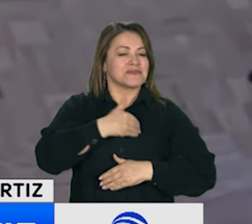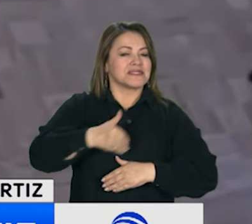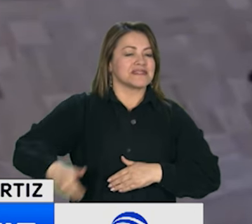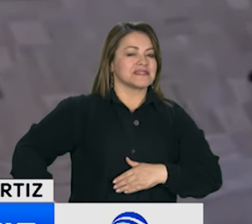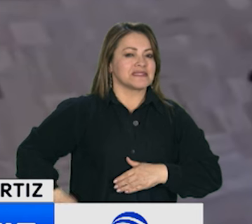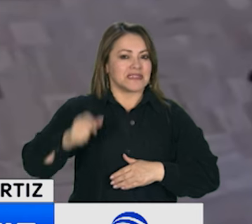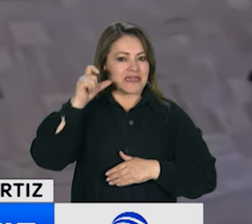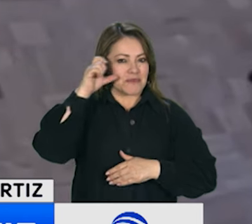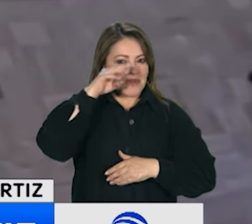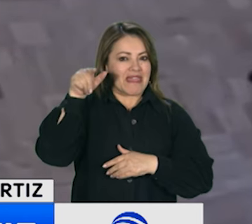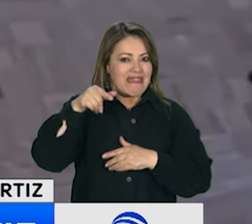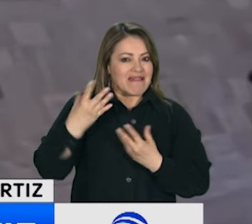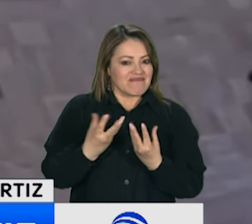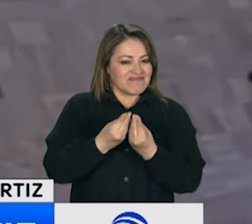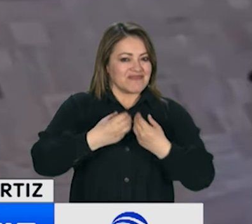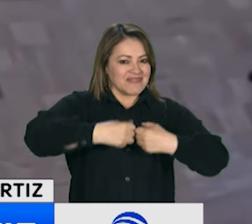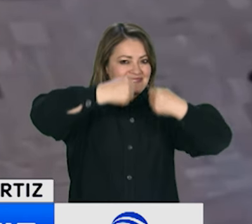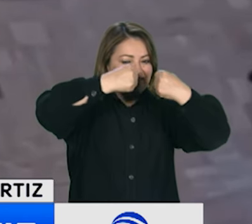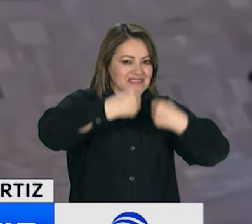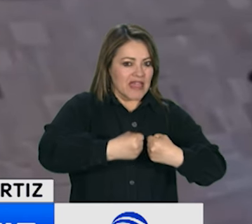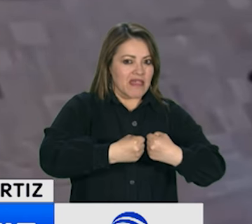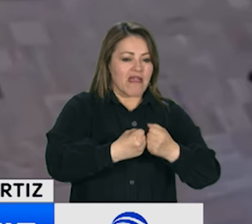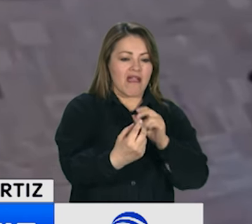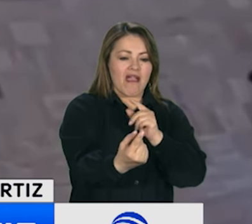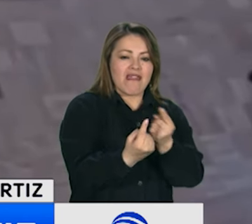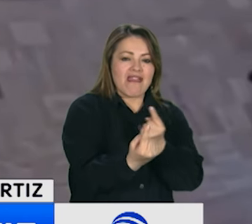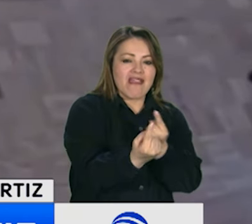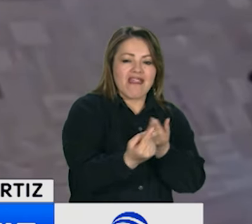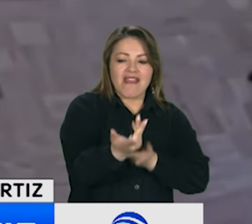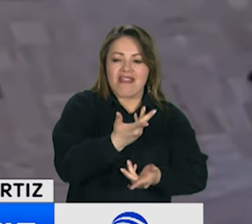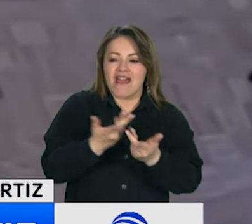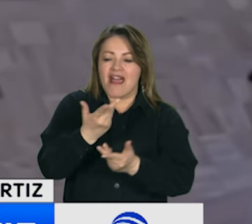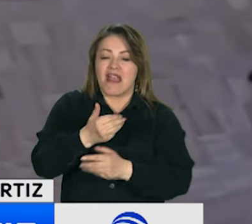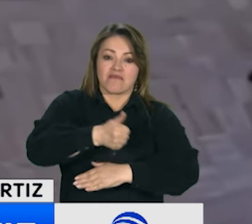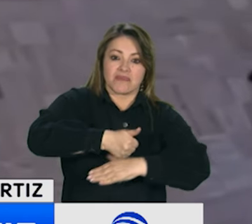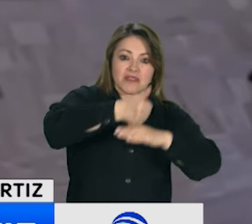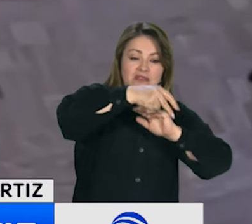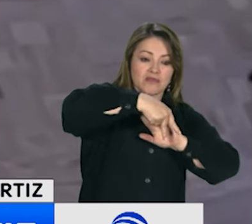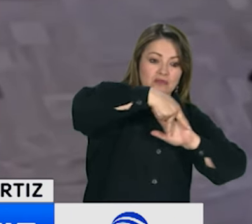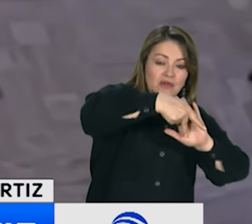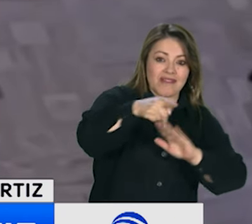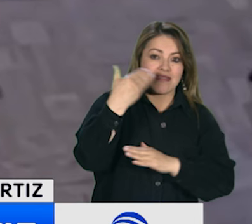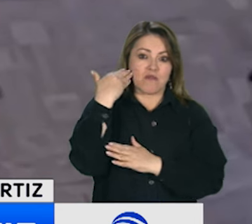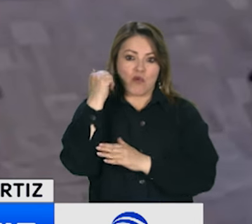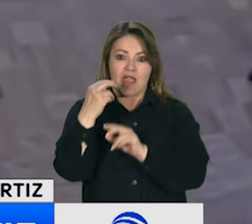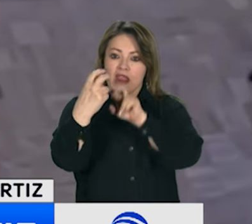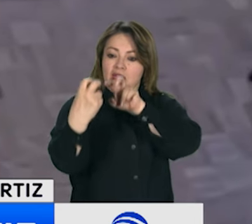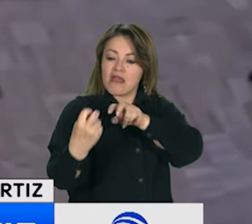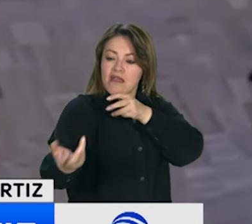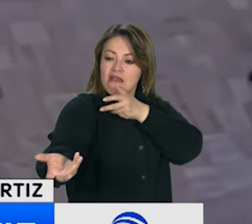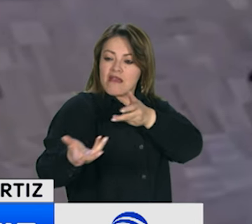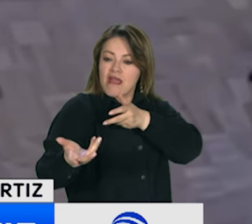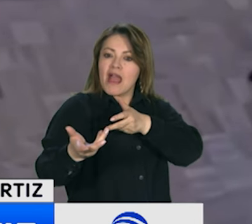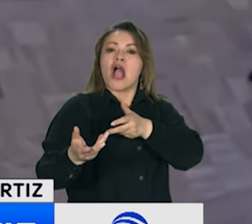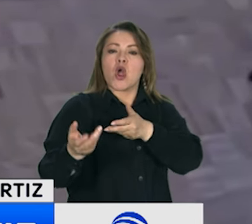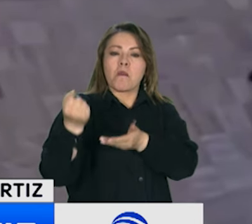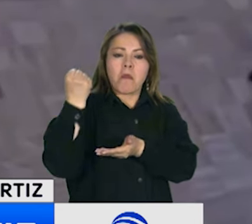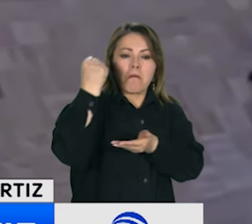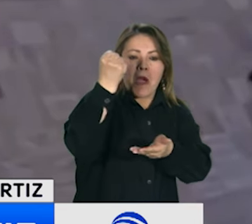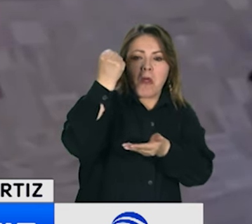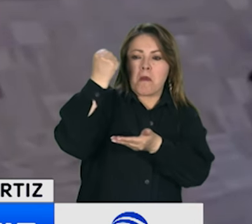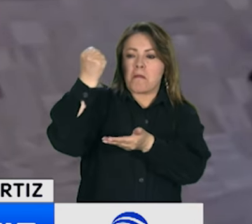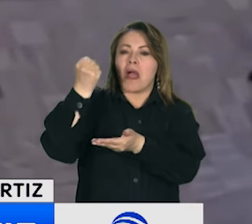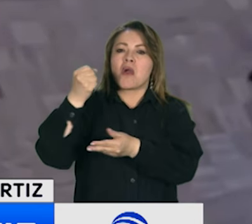exdirector de la Unidad Nacional para la Gestión del Riesgo de Desastres, Olmedo López, donde allí se habría hablado sobre el pago de sobornos